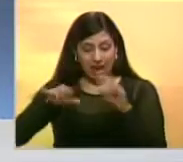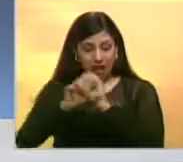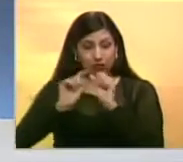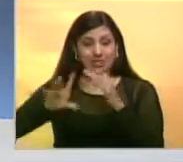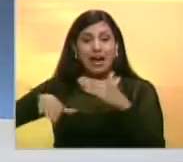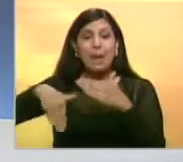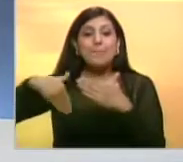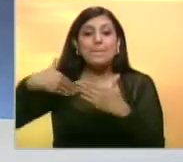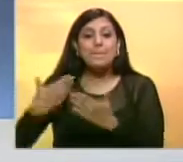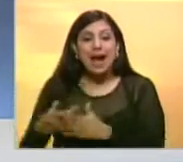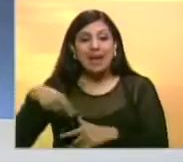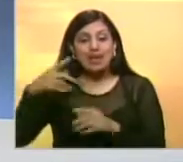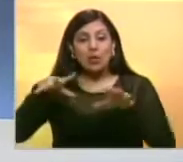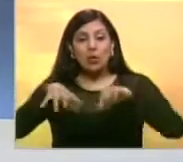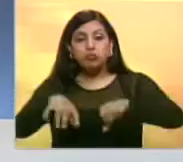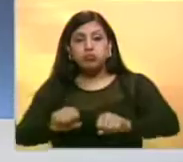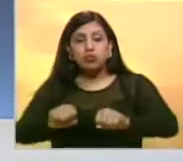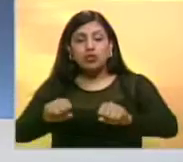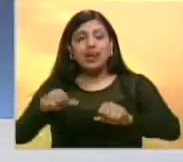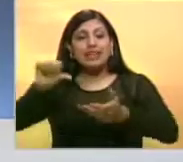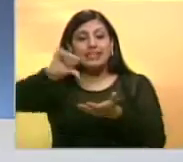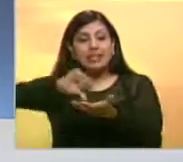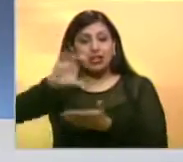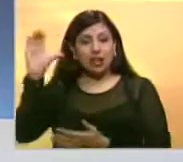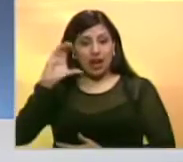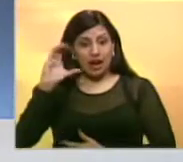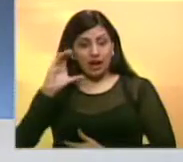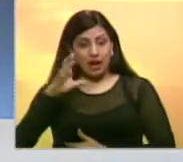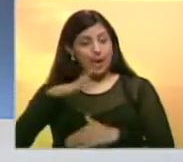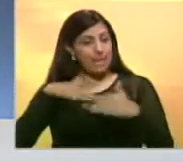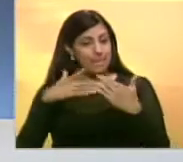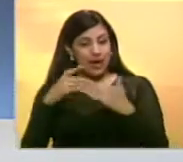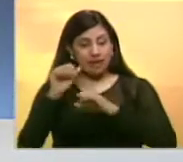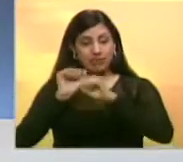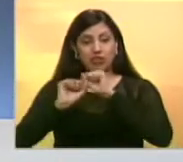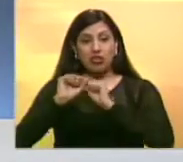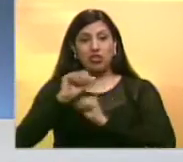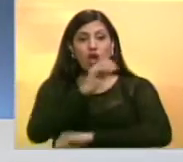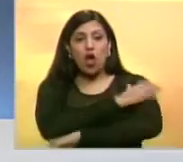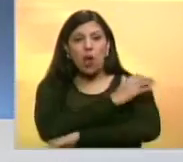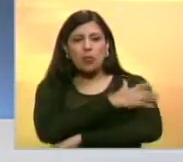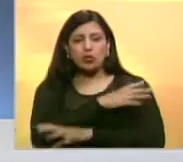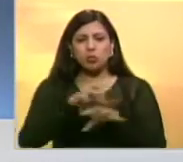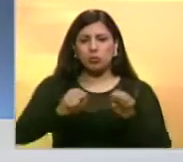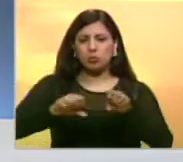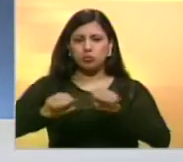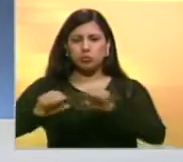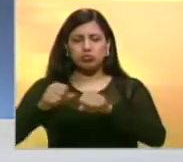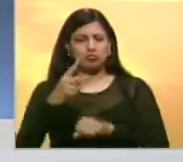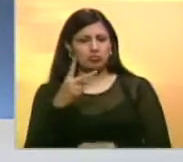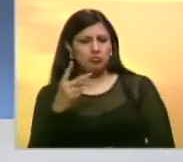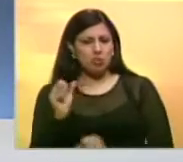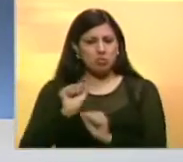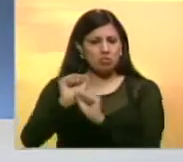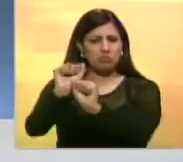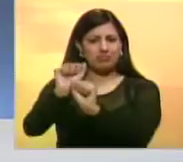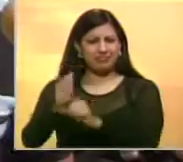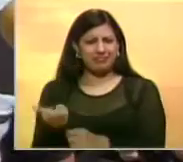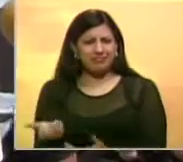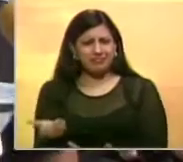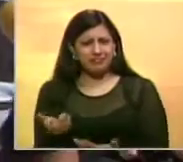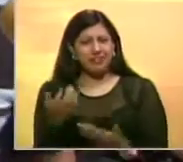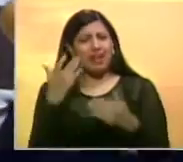toma de posesión de la nueva Asamblea Nacional en el centro de Caracas para evitar que la oposición tome los espacios recuperados por la revolución.